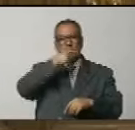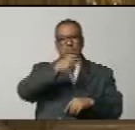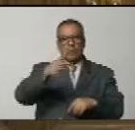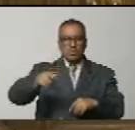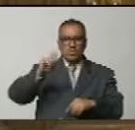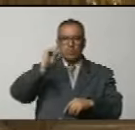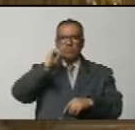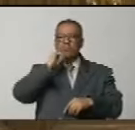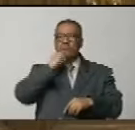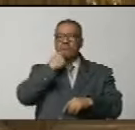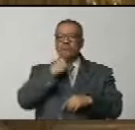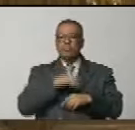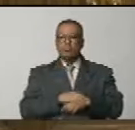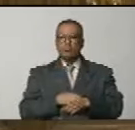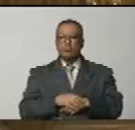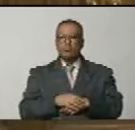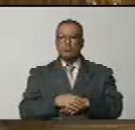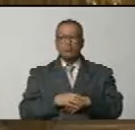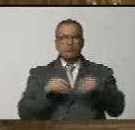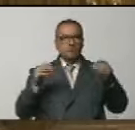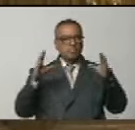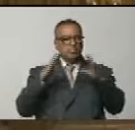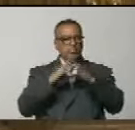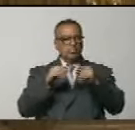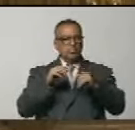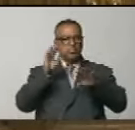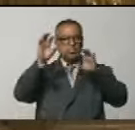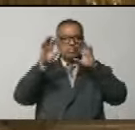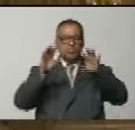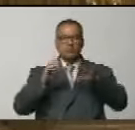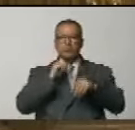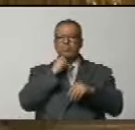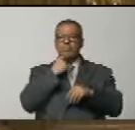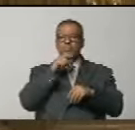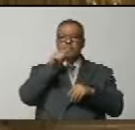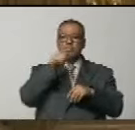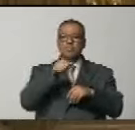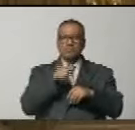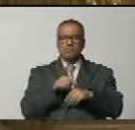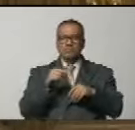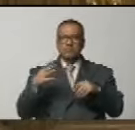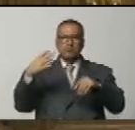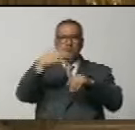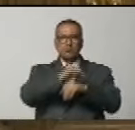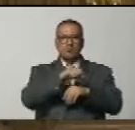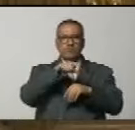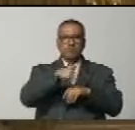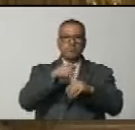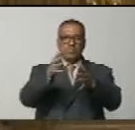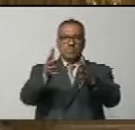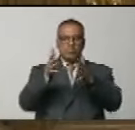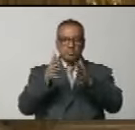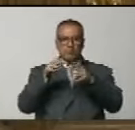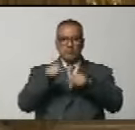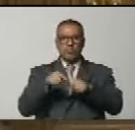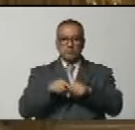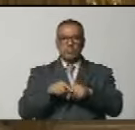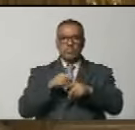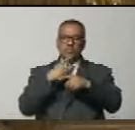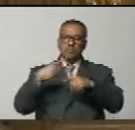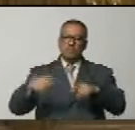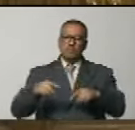de Rusia y a todas las nacionalidades rusas por este alcance y por esta victoria de la